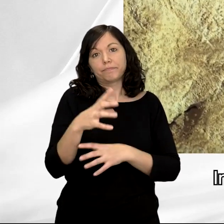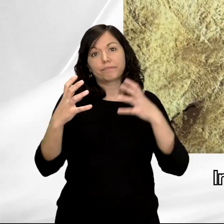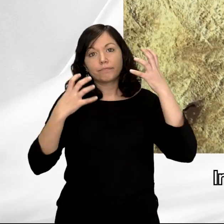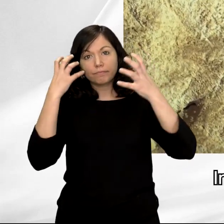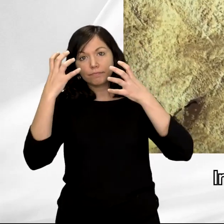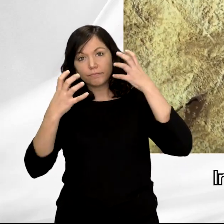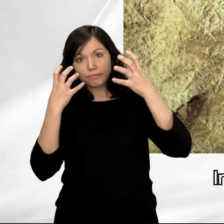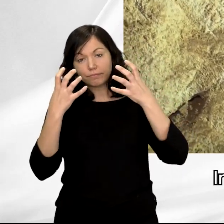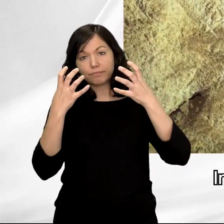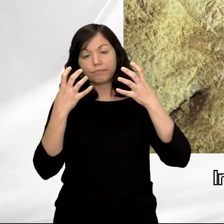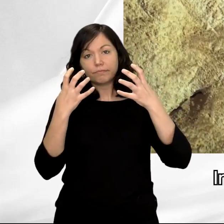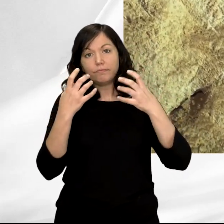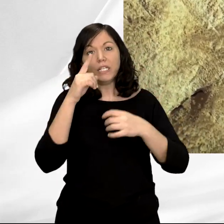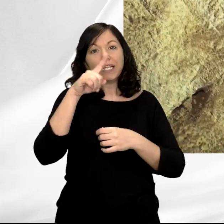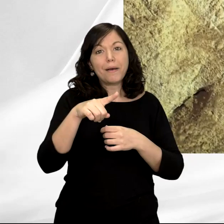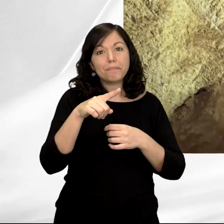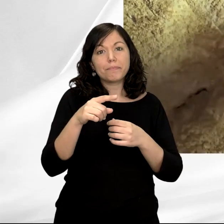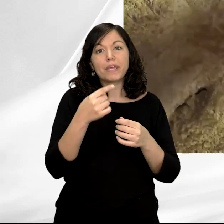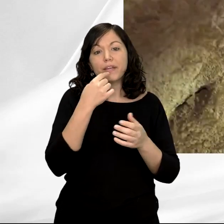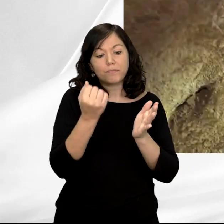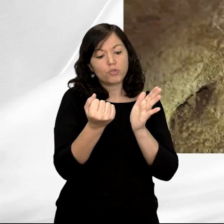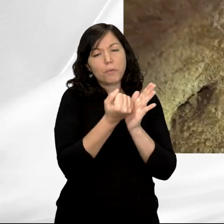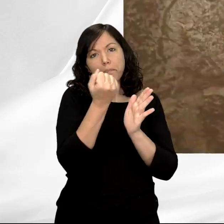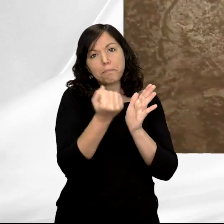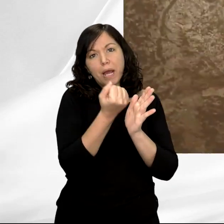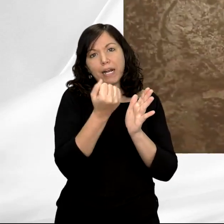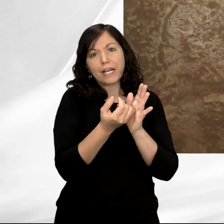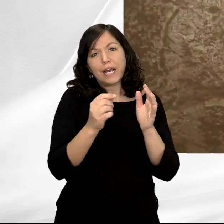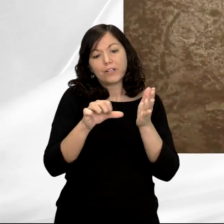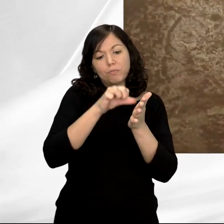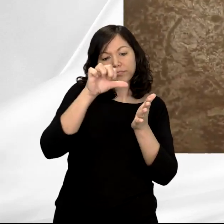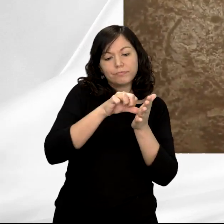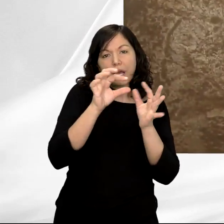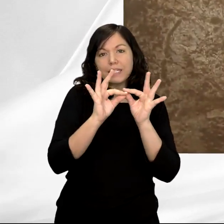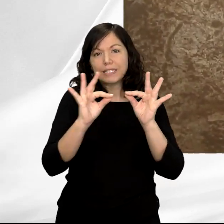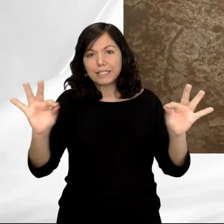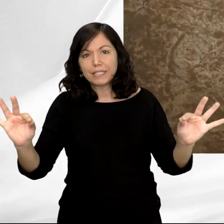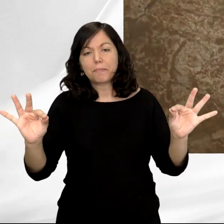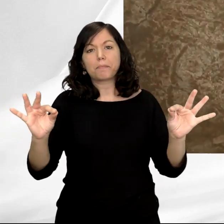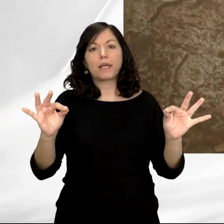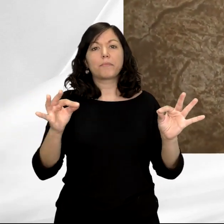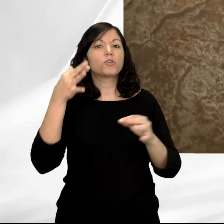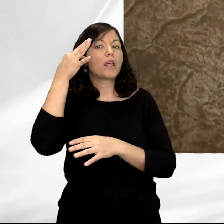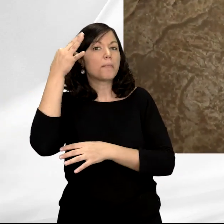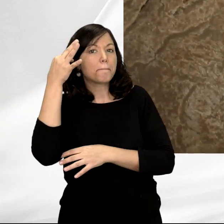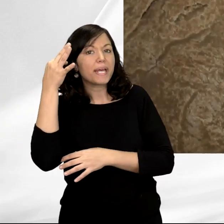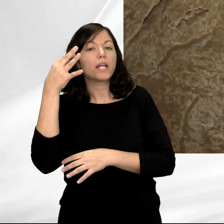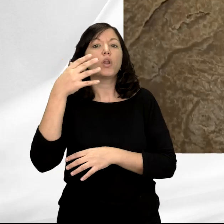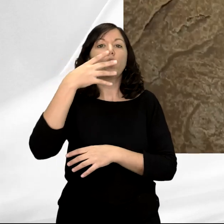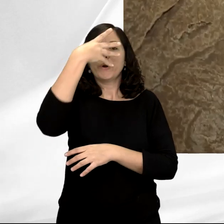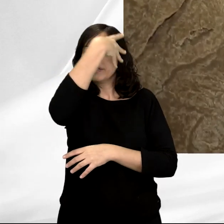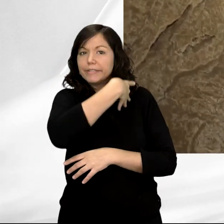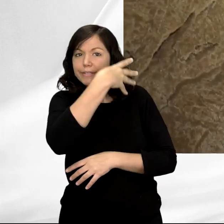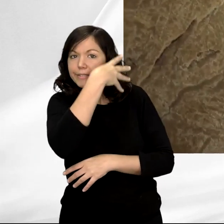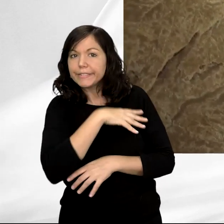los ojos representados, marcan también con mucha profusión, con trazos simples repetidos, el pelaje de esos animales, las crines de los